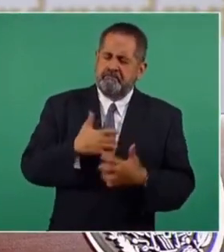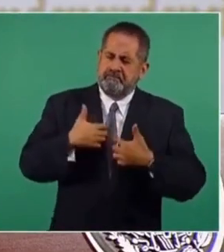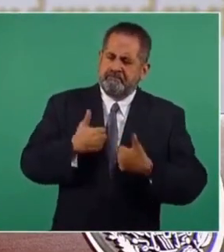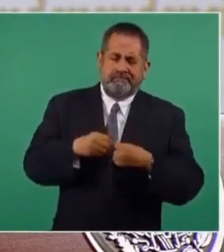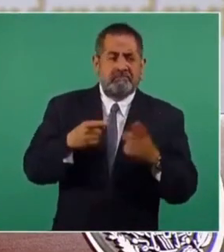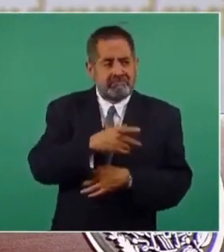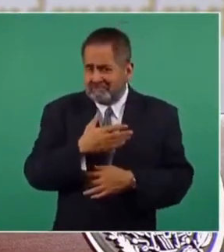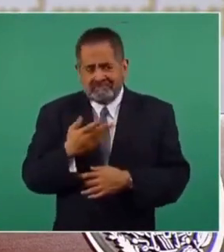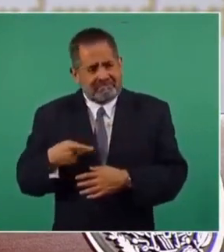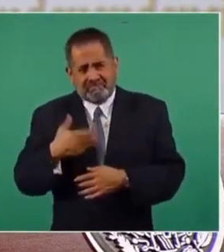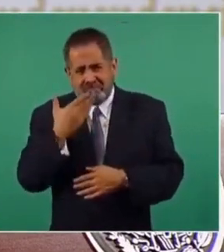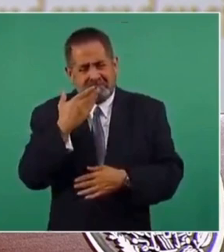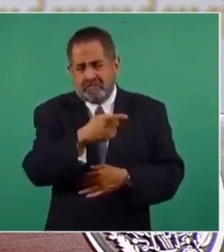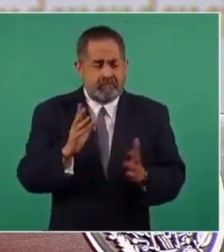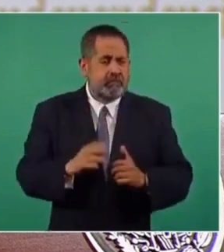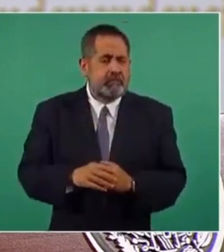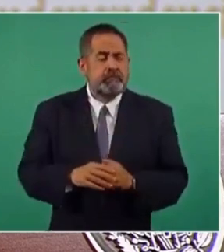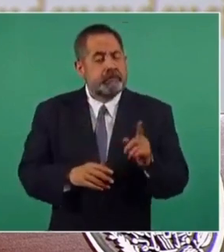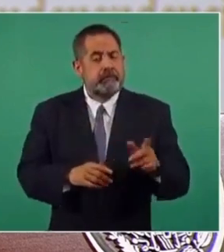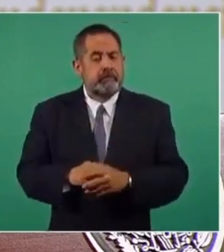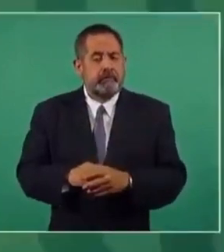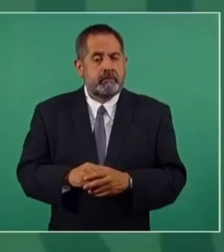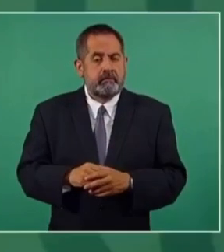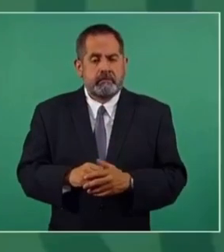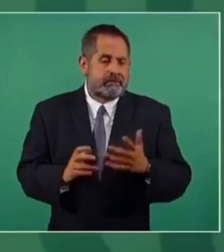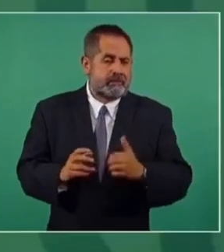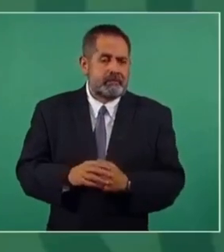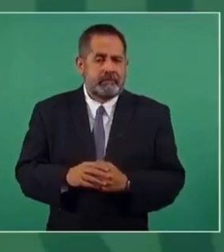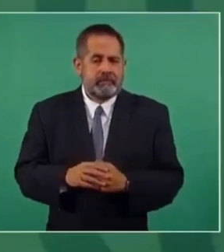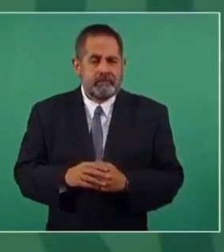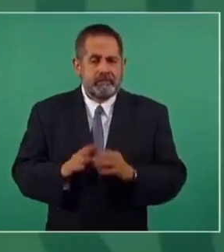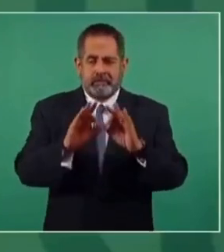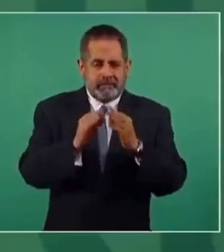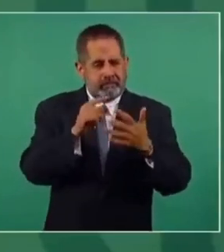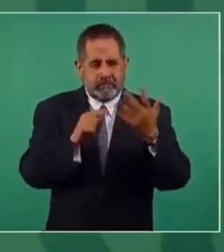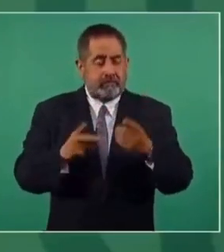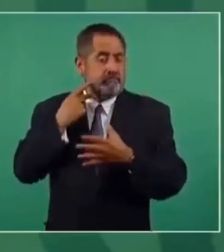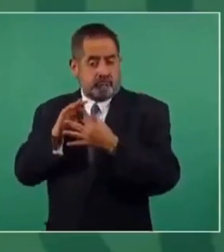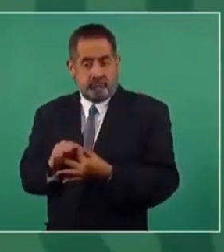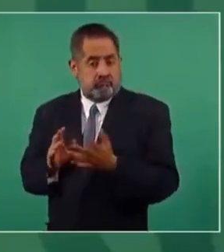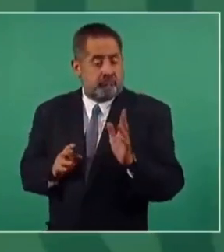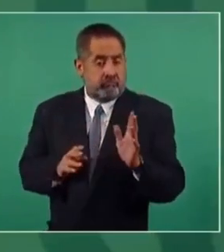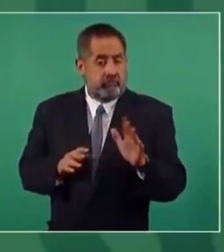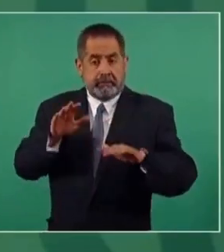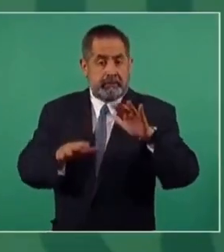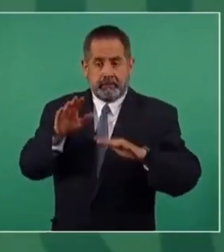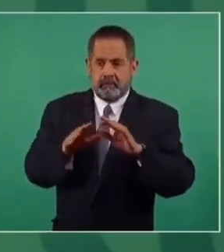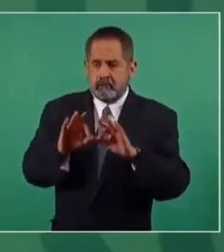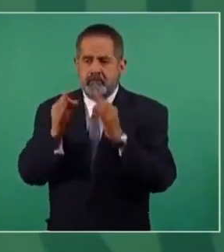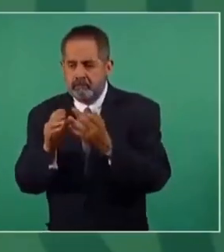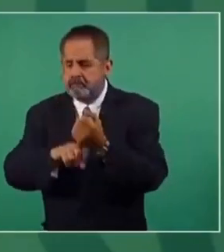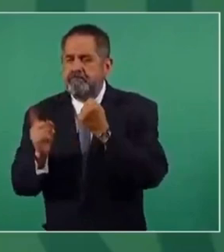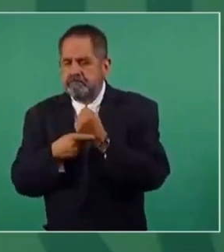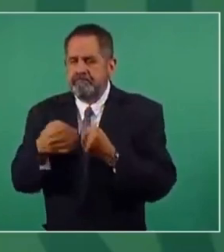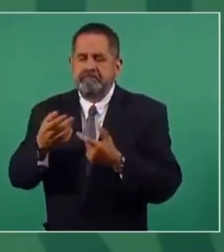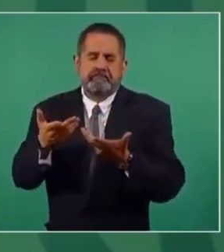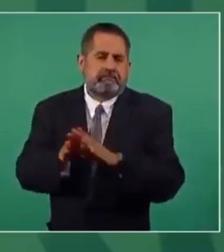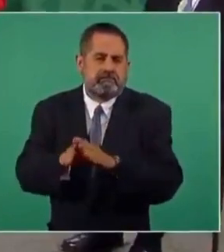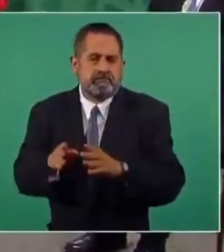a estos planteamientos, aunque se puede decir son de forma, pero en política muchas veces la forma es fondo.